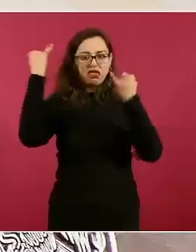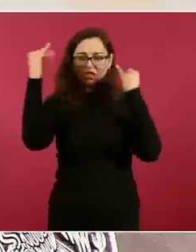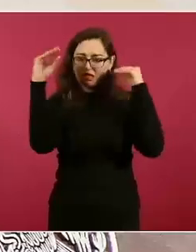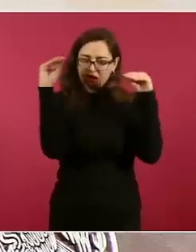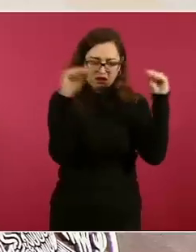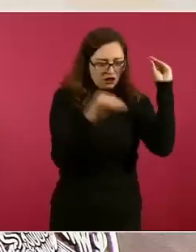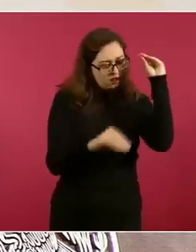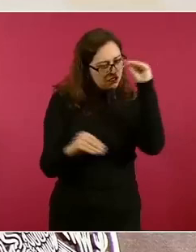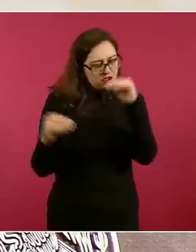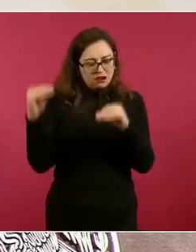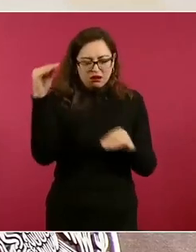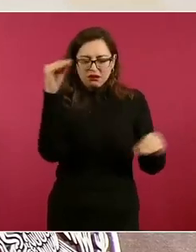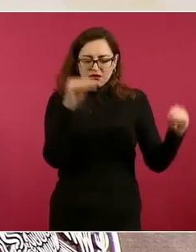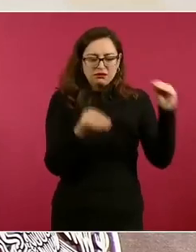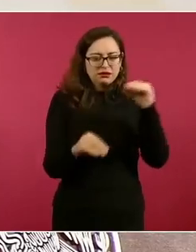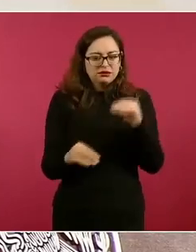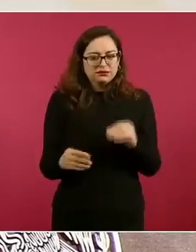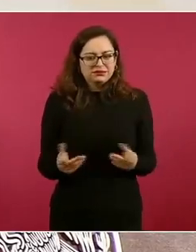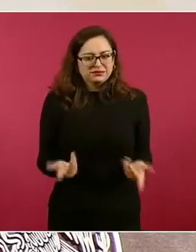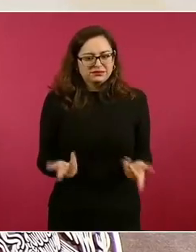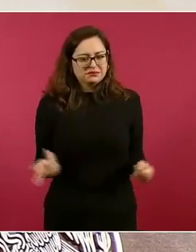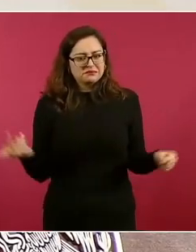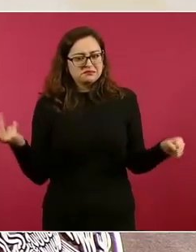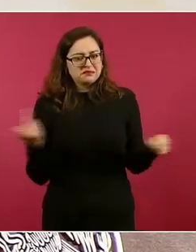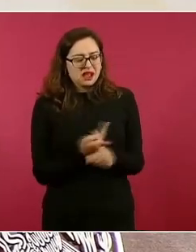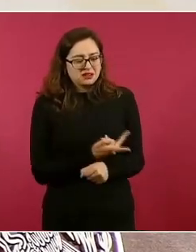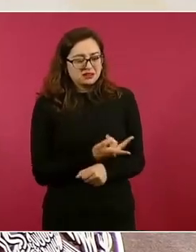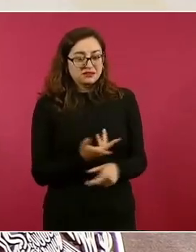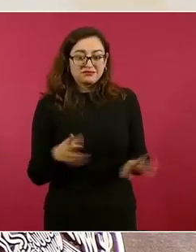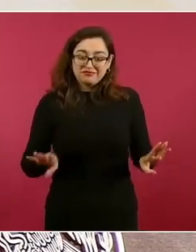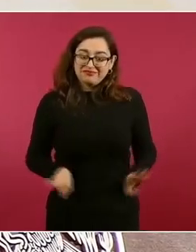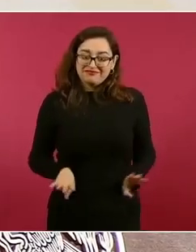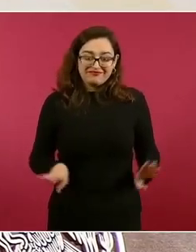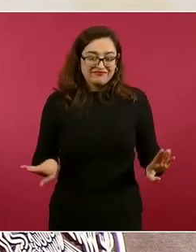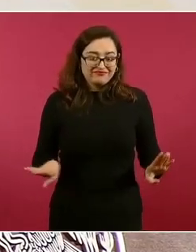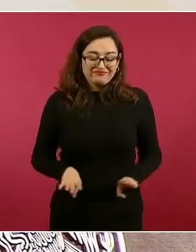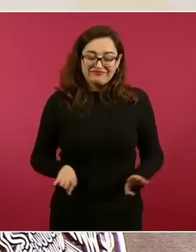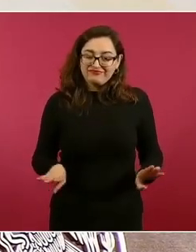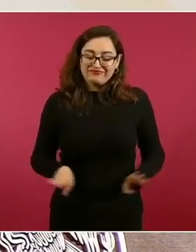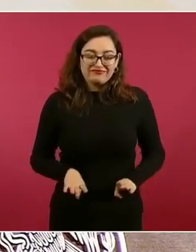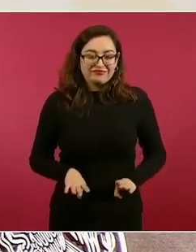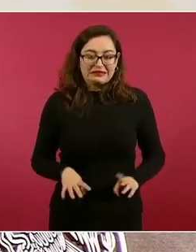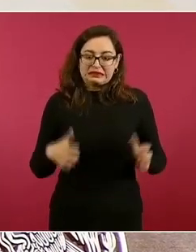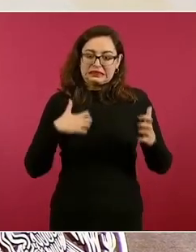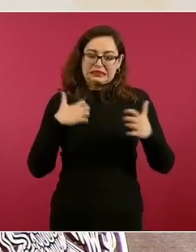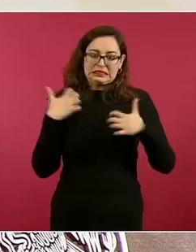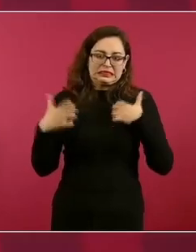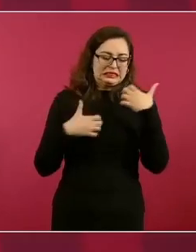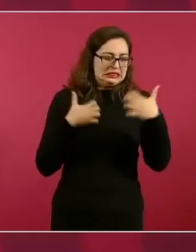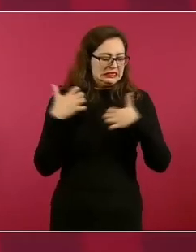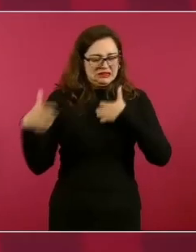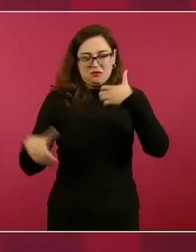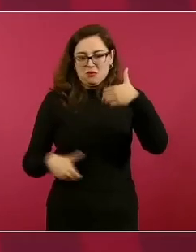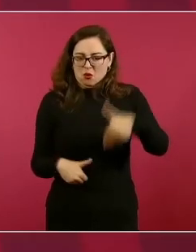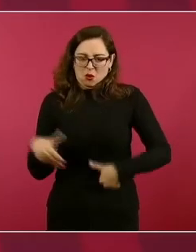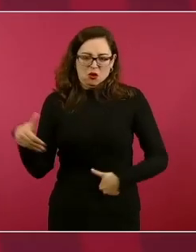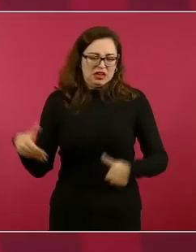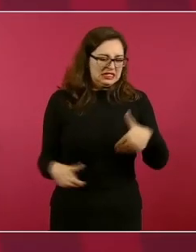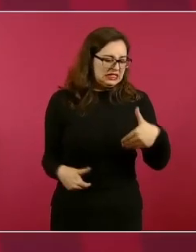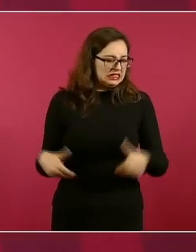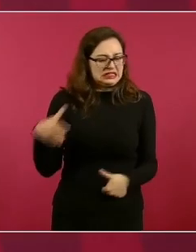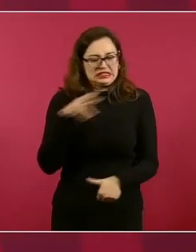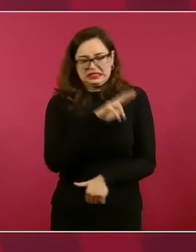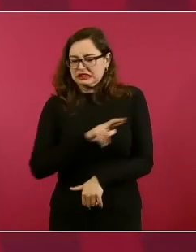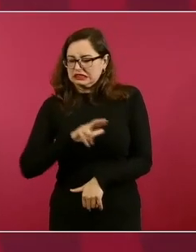puede producir cuando hay un estado de ánimo, de mucha molestia, de mucha irritación,